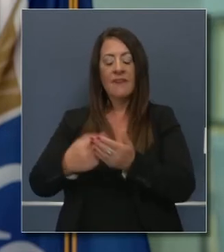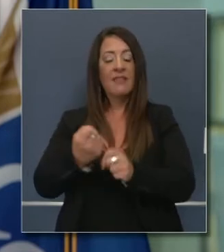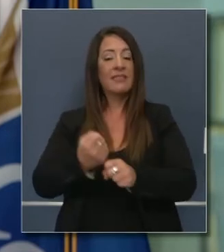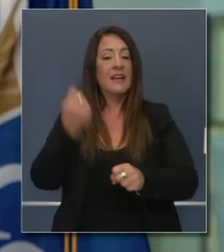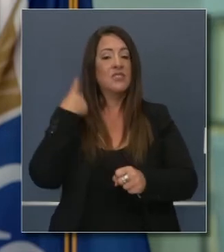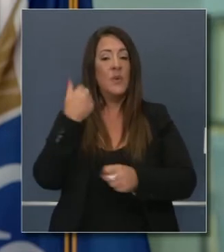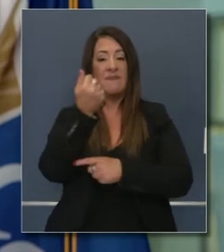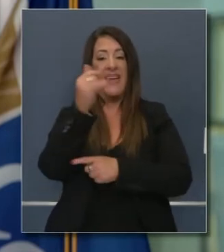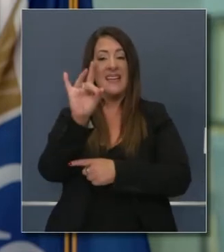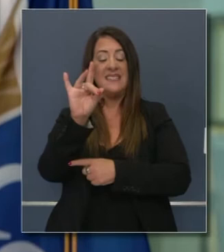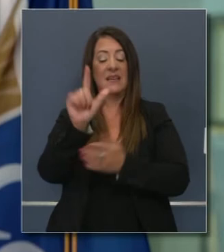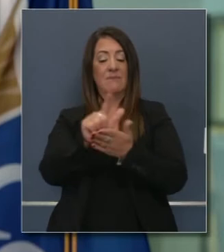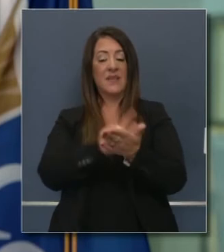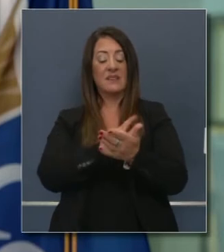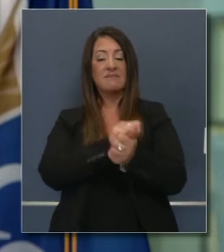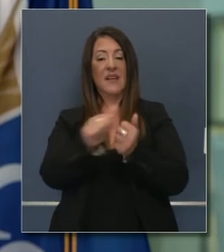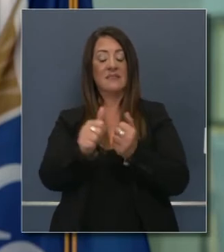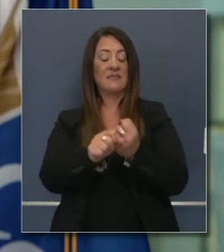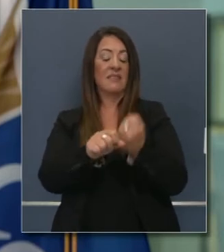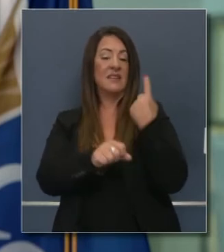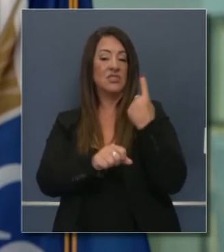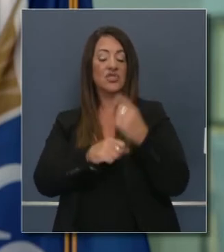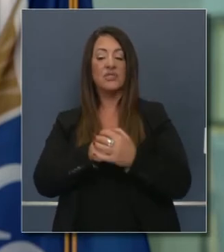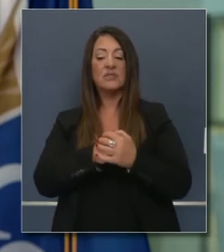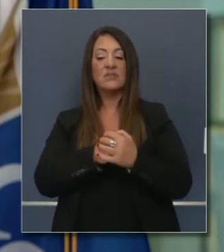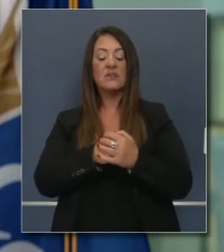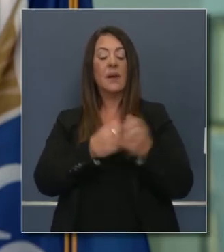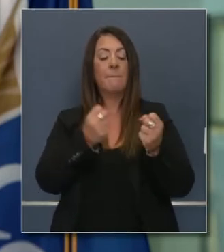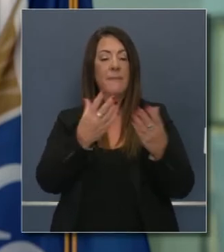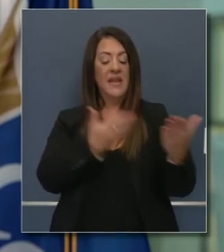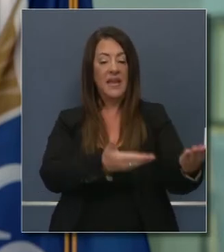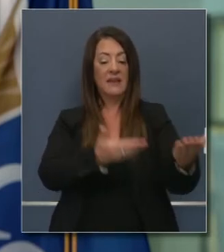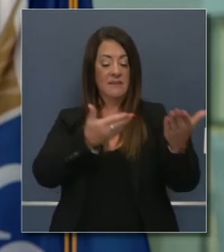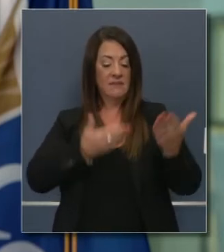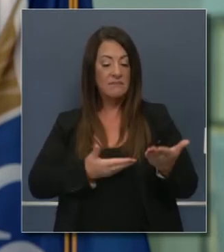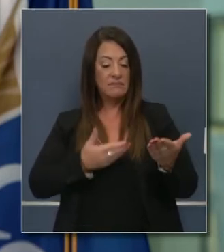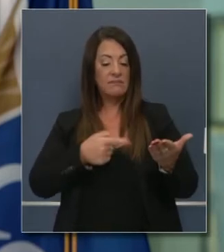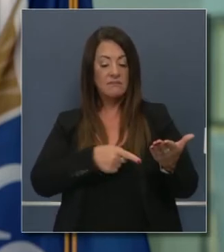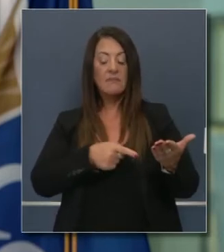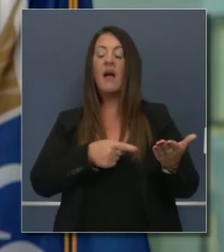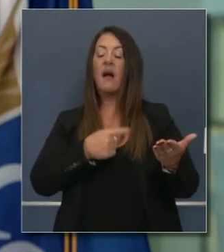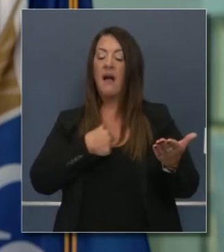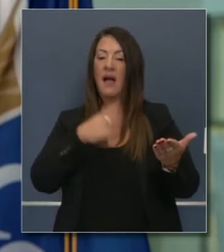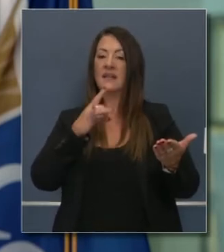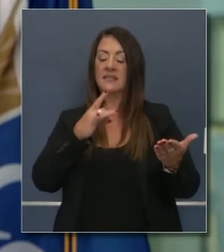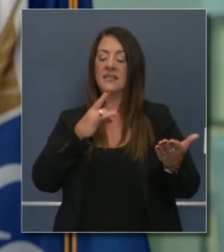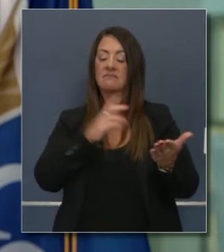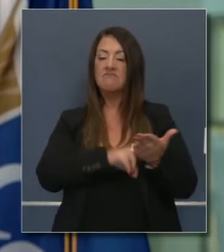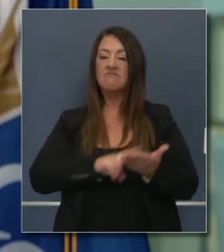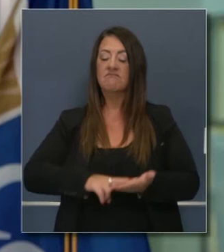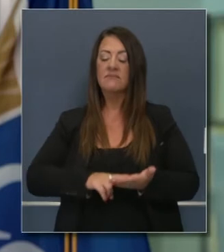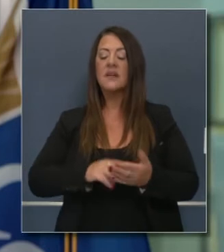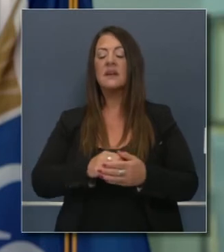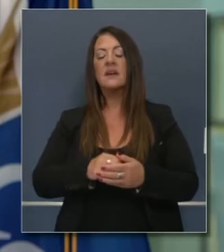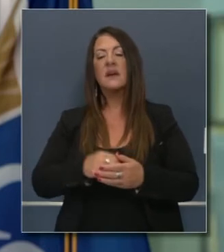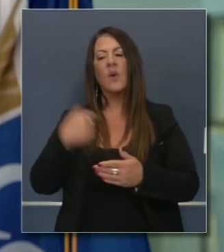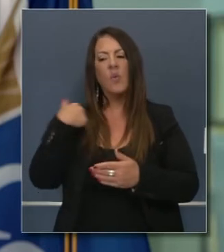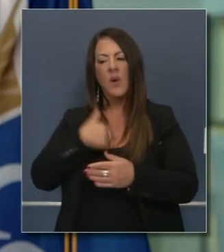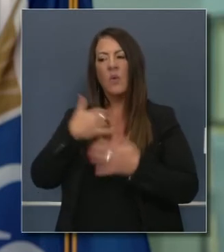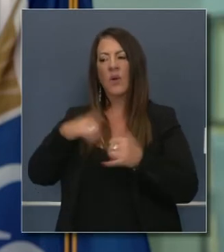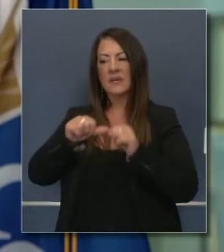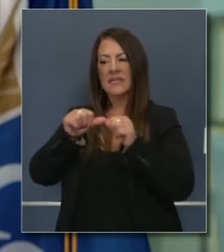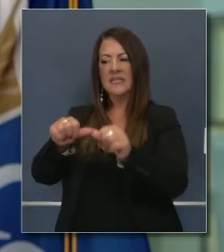18 propuestas de ley del año pasado. Ahora seguiremos viendo más que lleguen a mi escritorio en diferentes áreas y